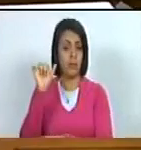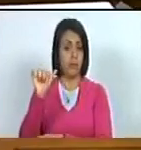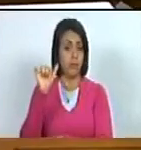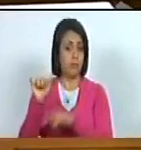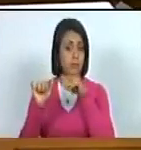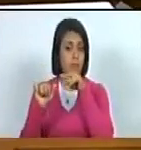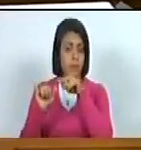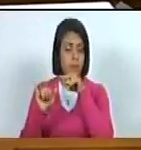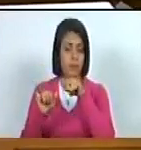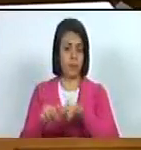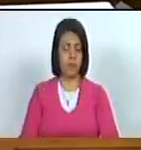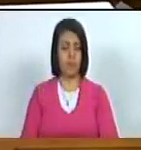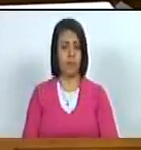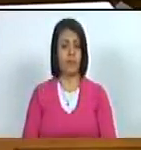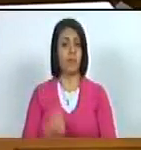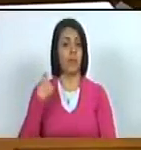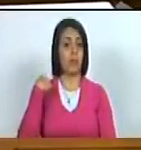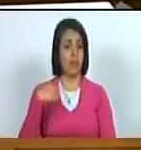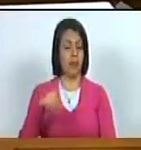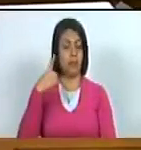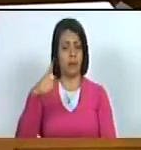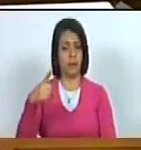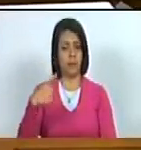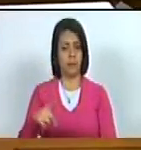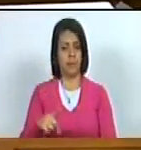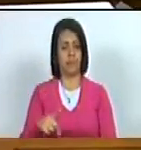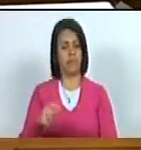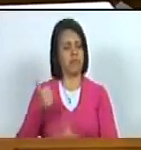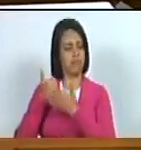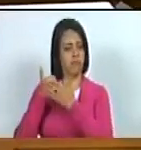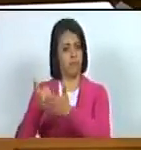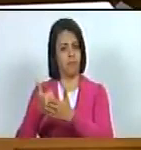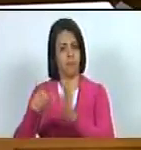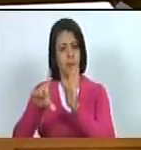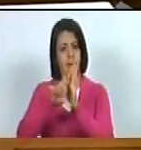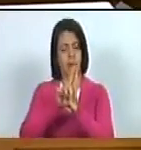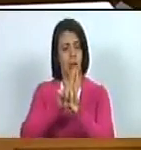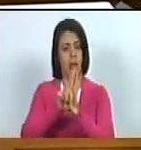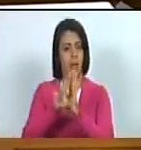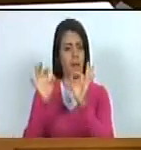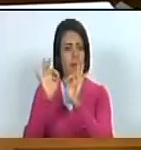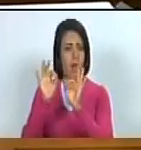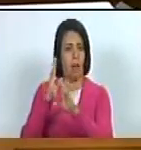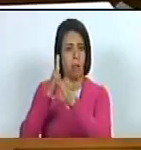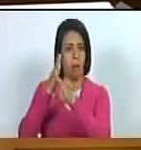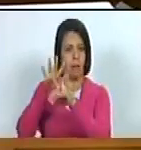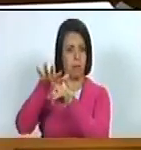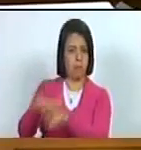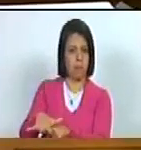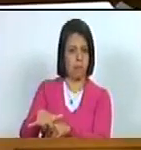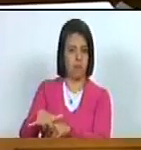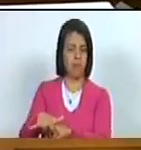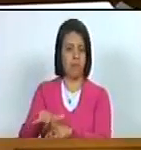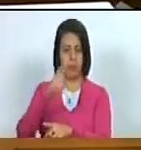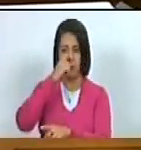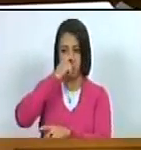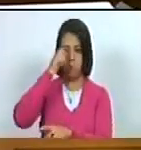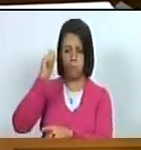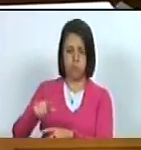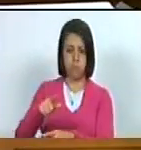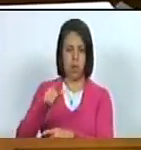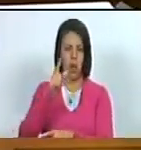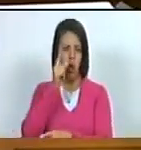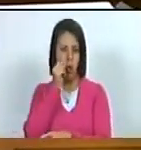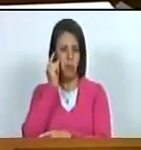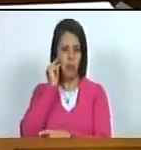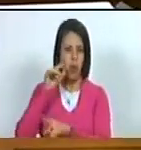del espectro autista tiene derecho a los beneficios de la ley sin ningún tipo de discriminación ni de sexo ni de